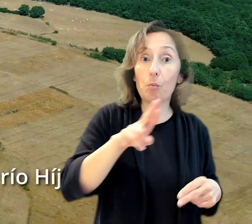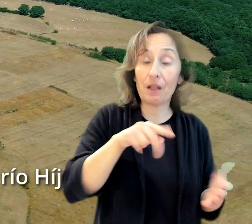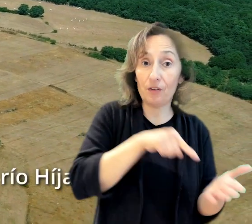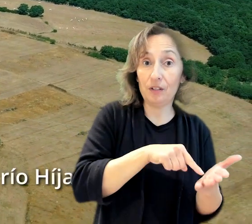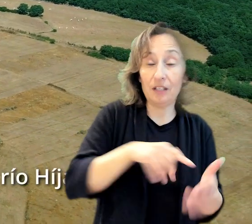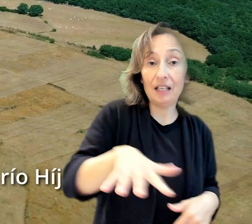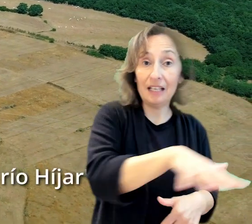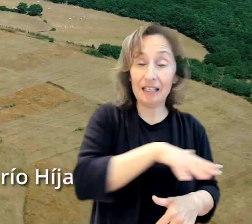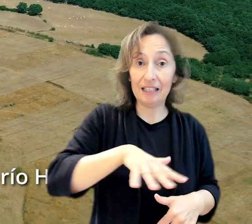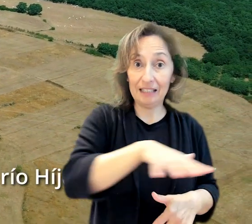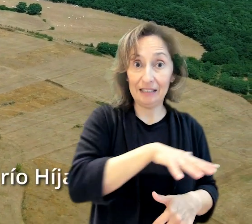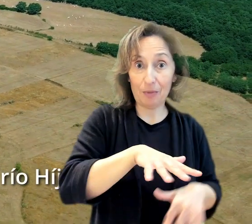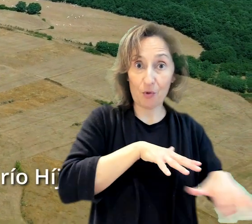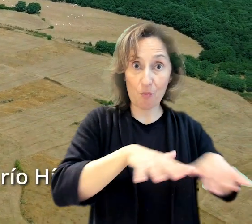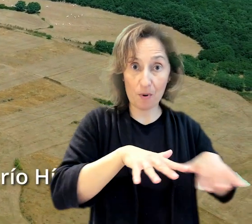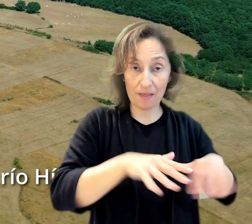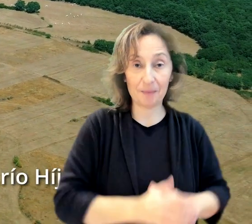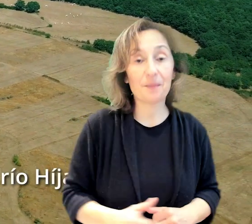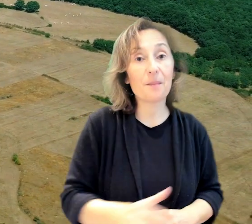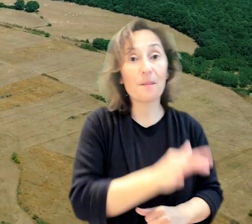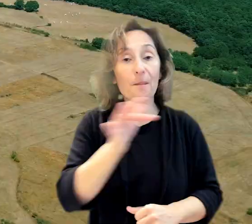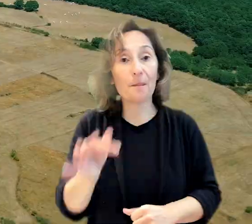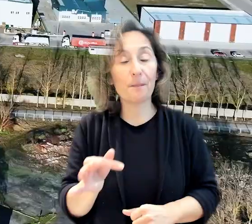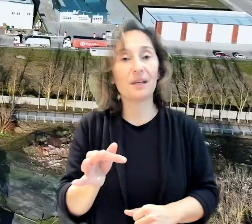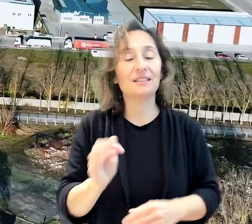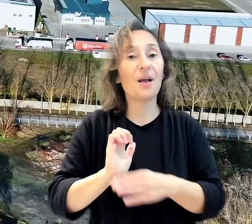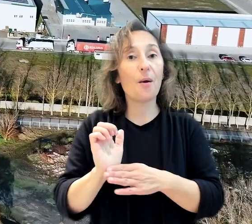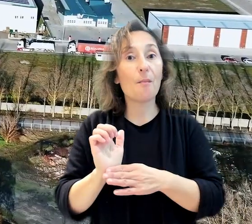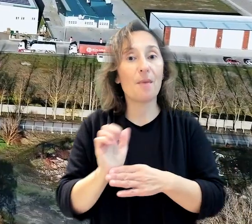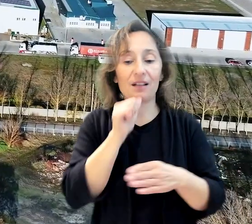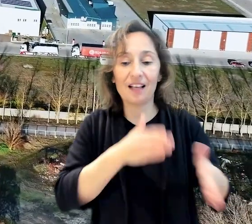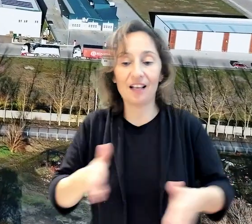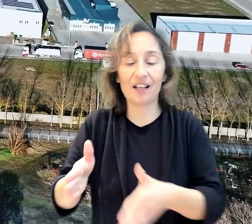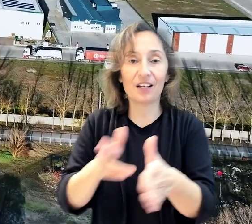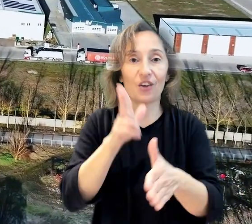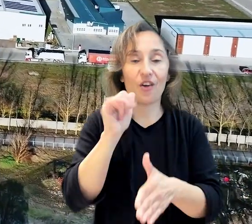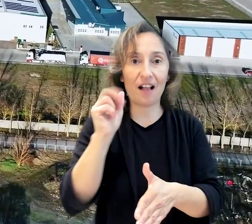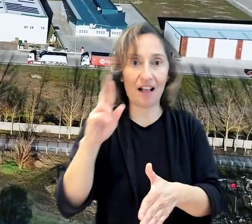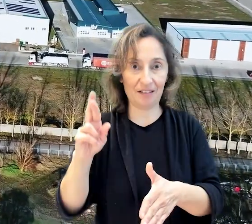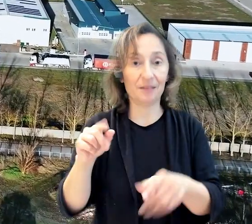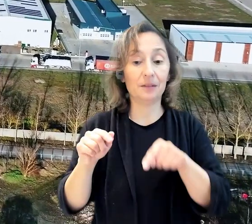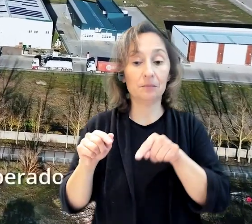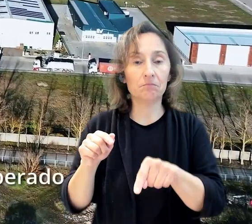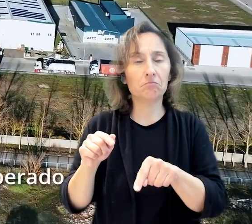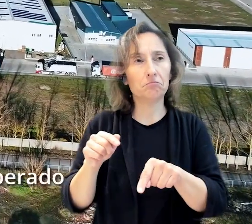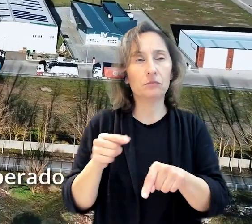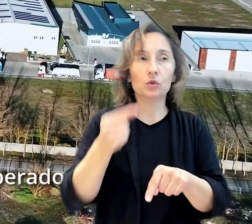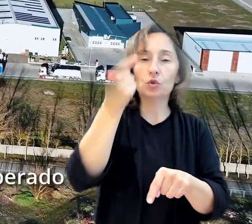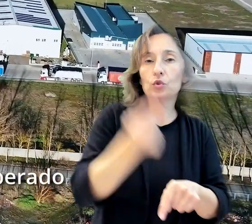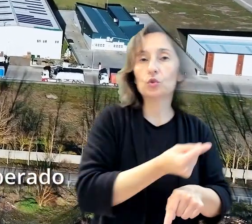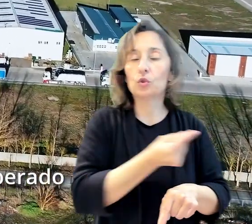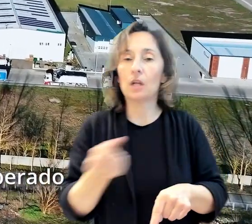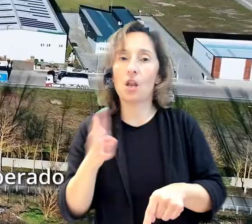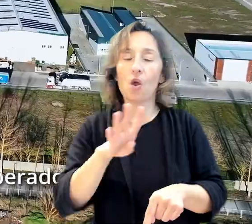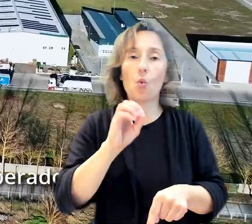que se llama recuperación del espacio de movilidad del río Ijar, más el parque fluvial del río Ijar, ahí tenemos un